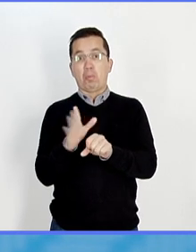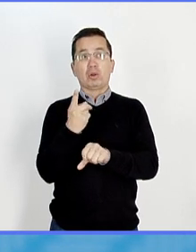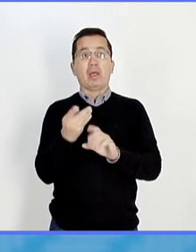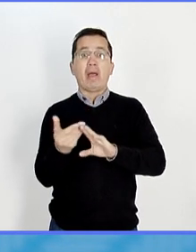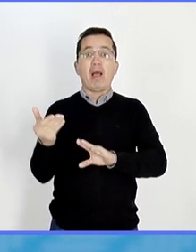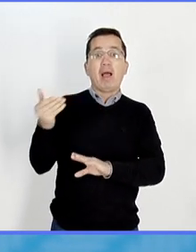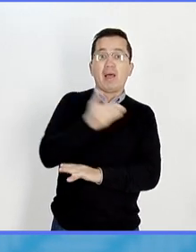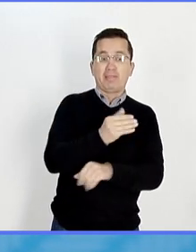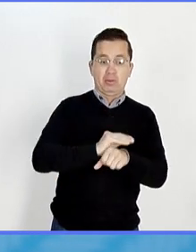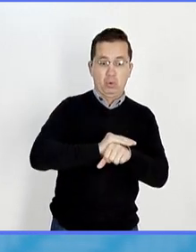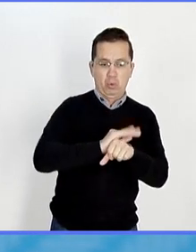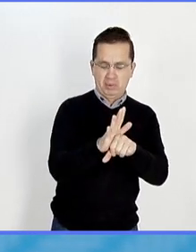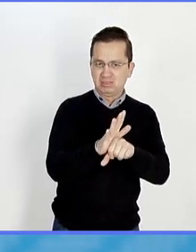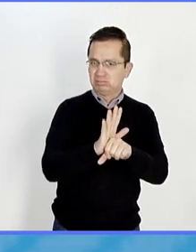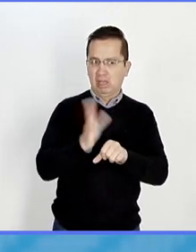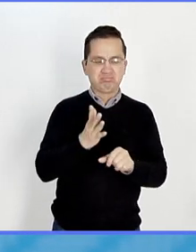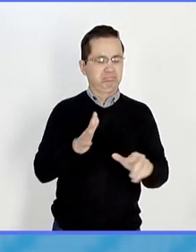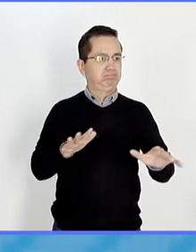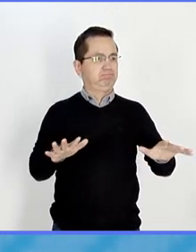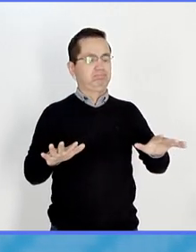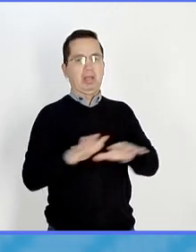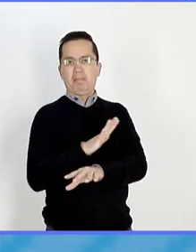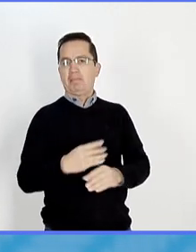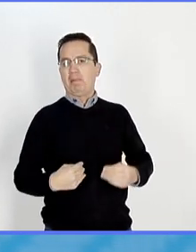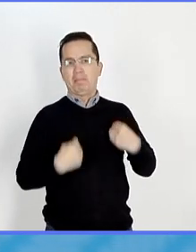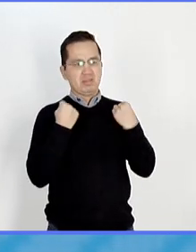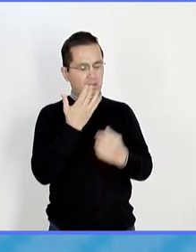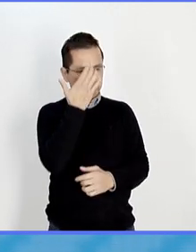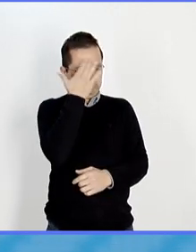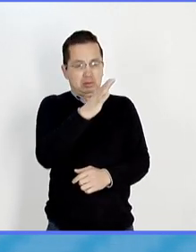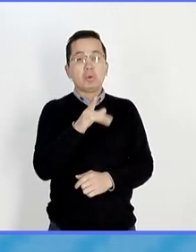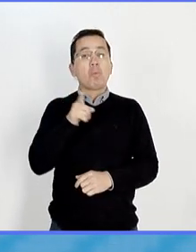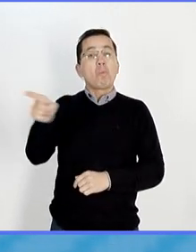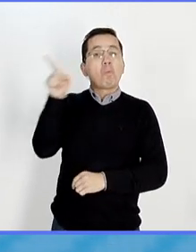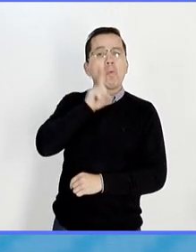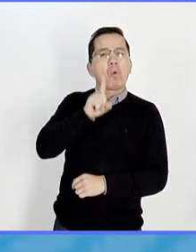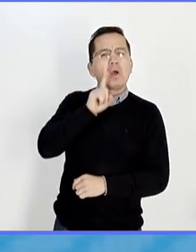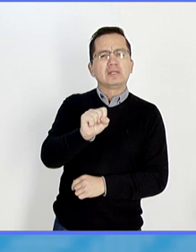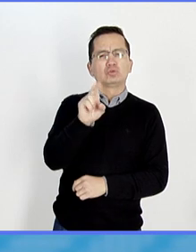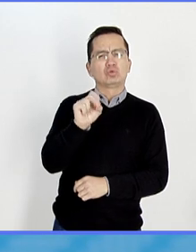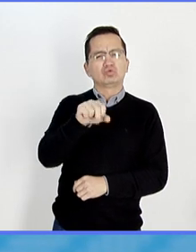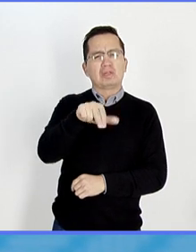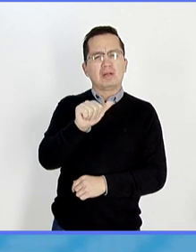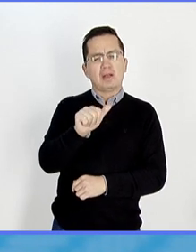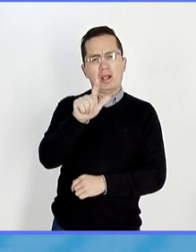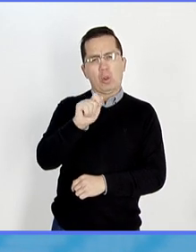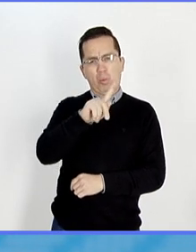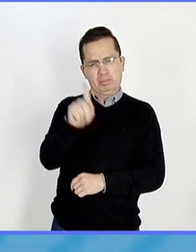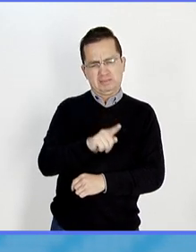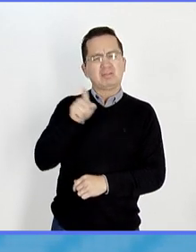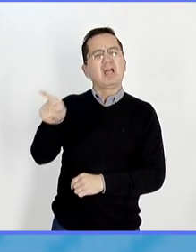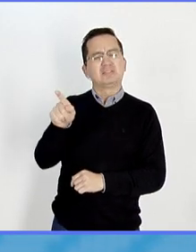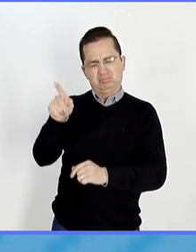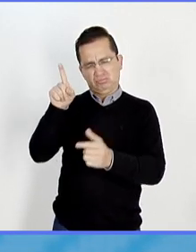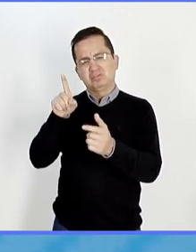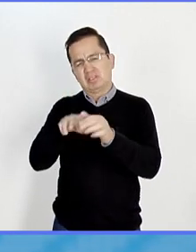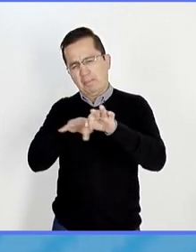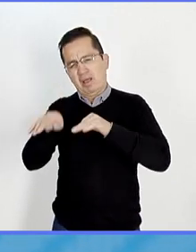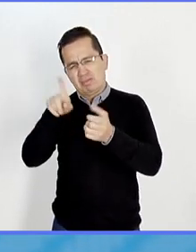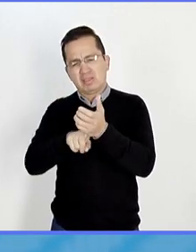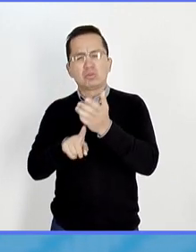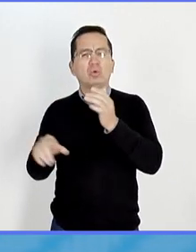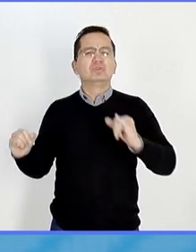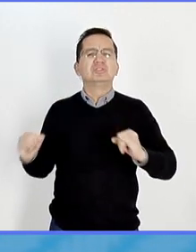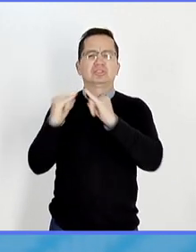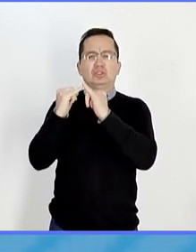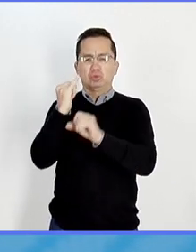-2, que nos ha cambiado la vida, la doctora Susana López Charretón, investigadora del Instituto de Biotecnología de la UNAM, nos ha ayudado a entender